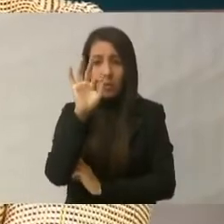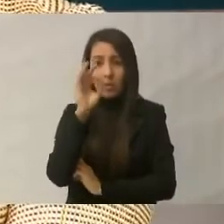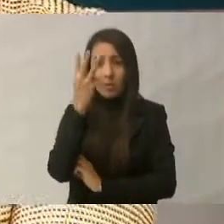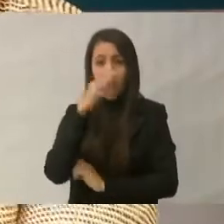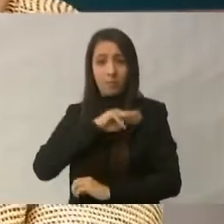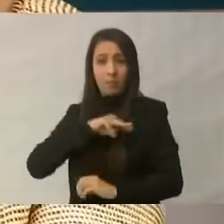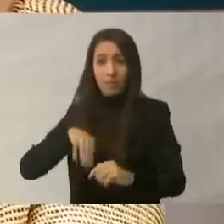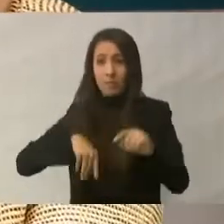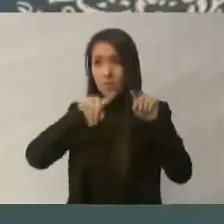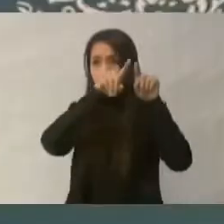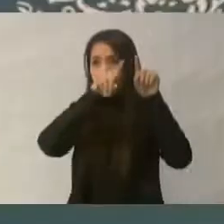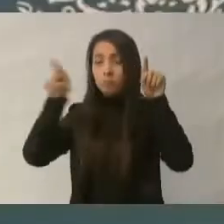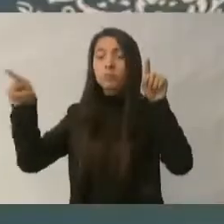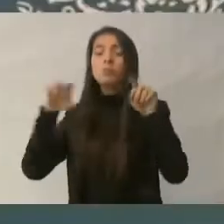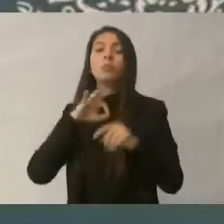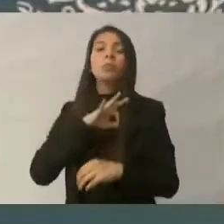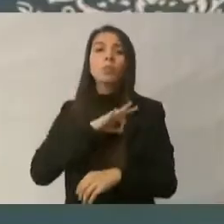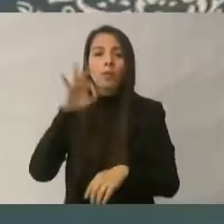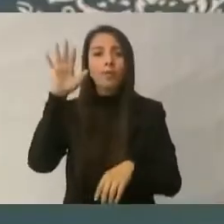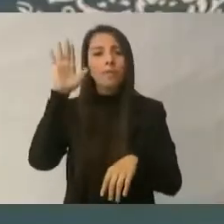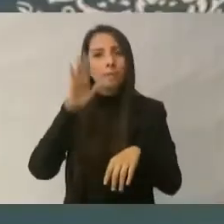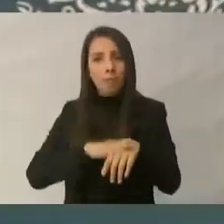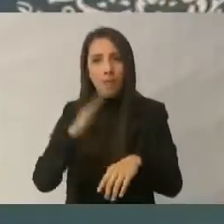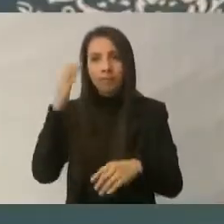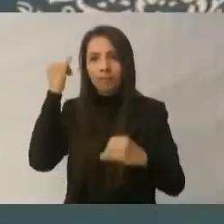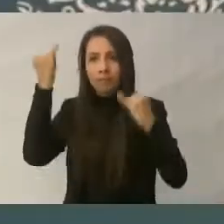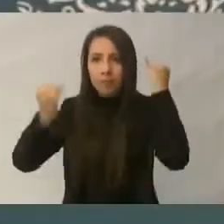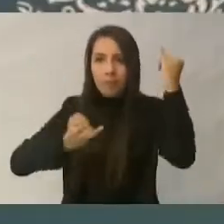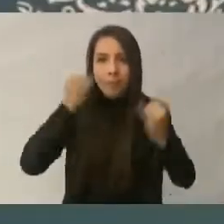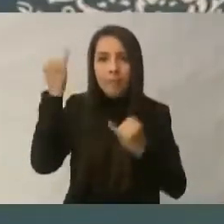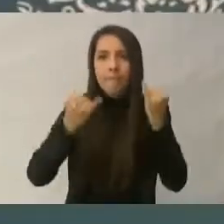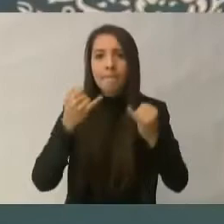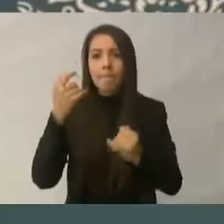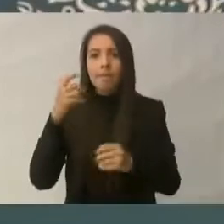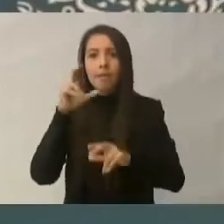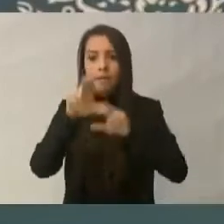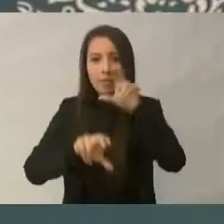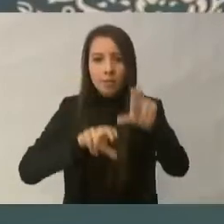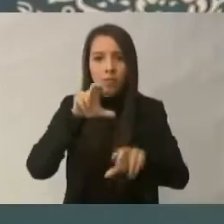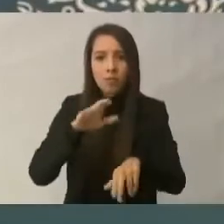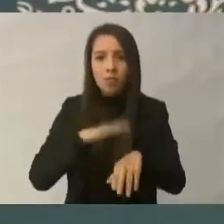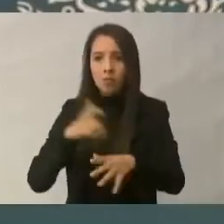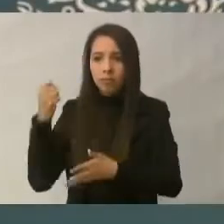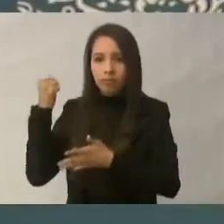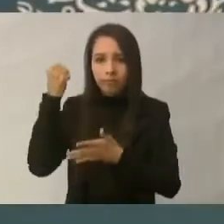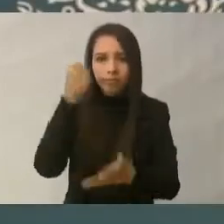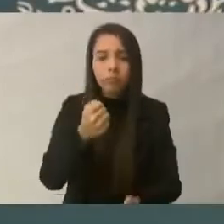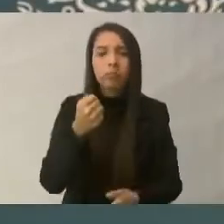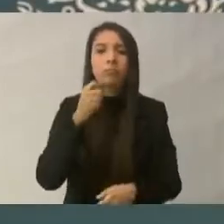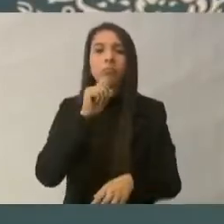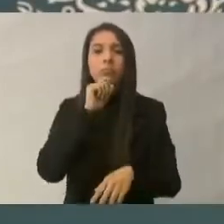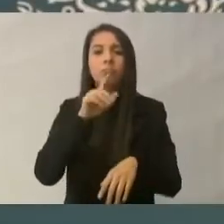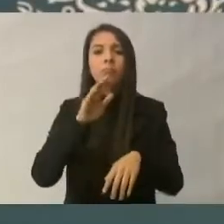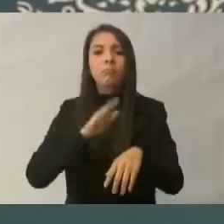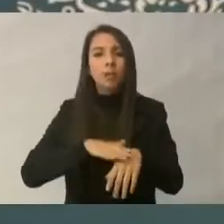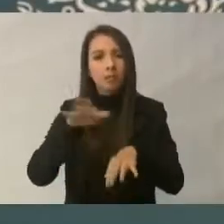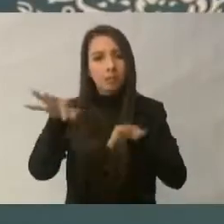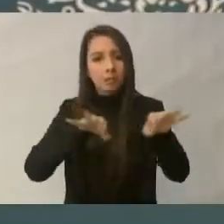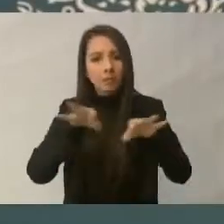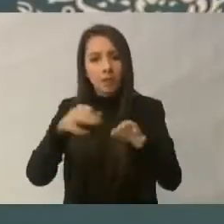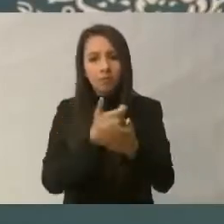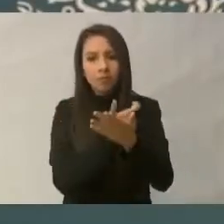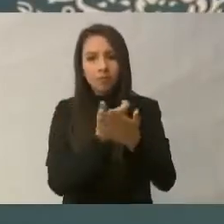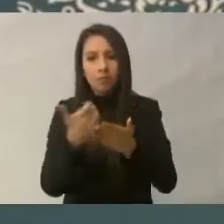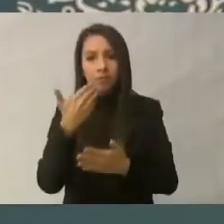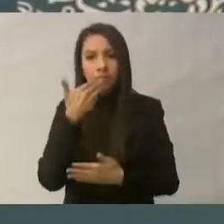condiciones para atraer más inversión, contar con empleos bien remunerados y contar con energéticos más baratos.